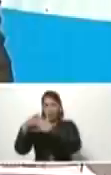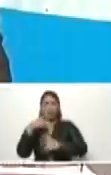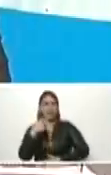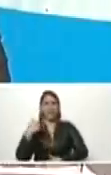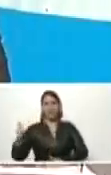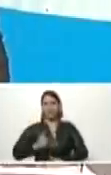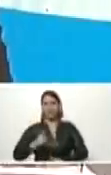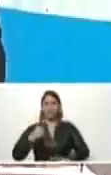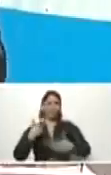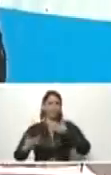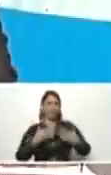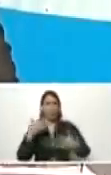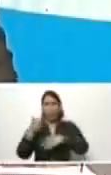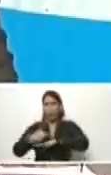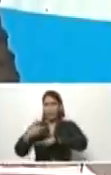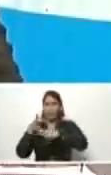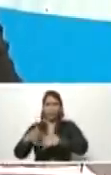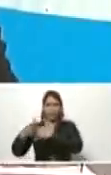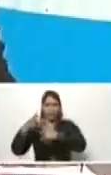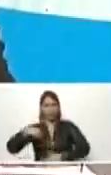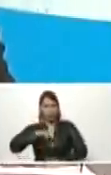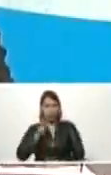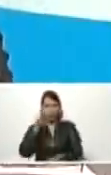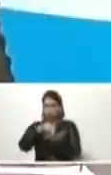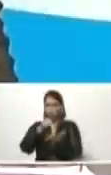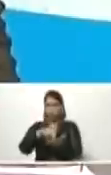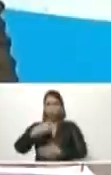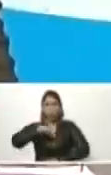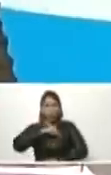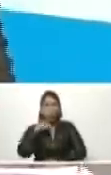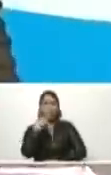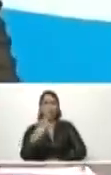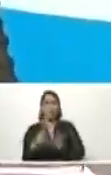gobierno de los Estados Unidos. Allí estaremos con nuestra verdad.